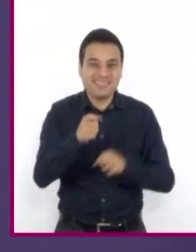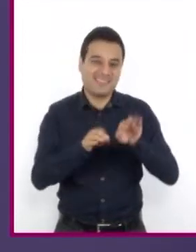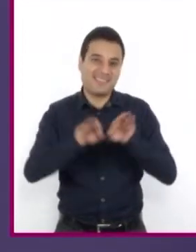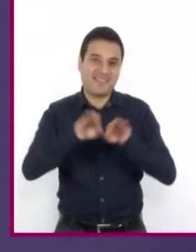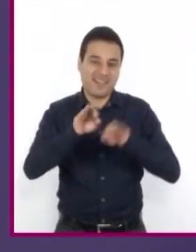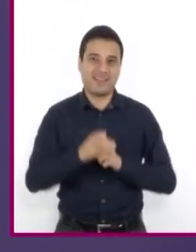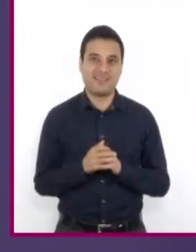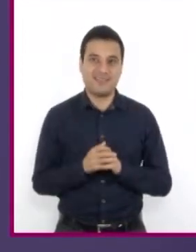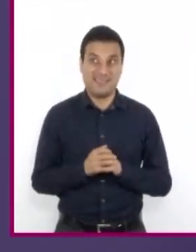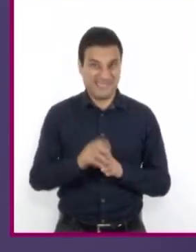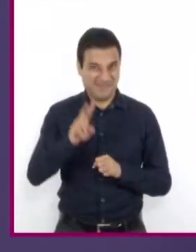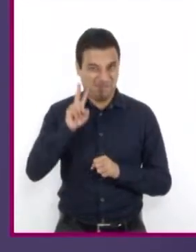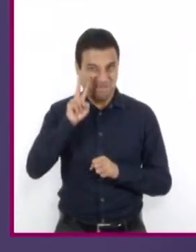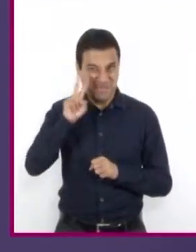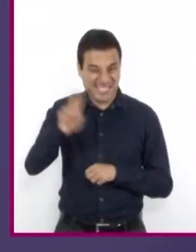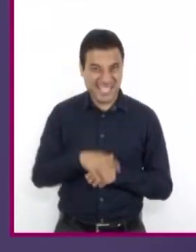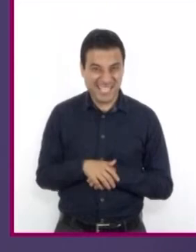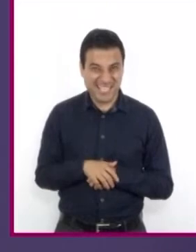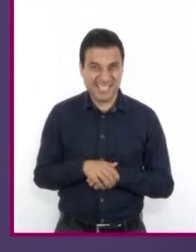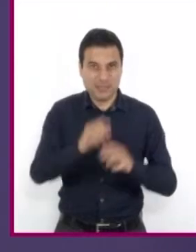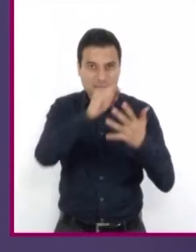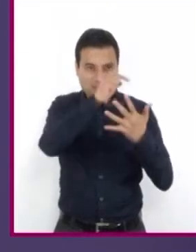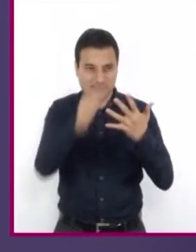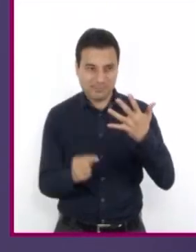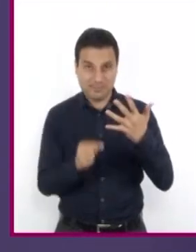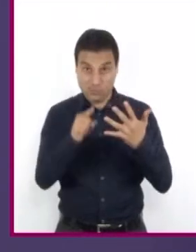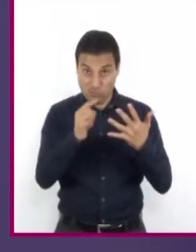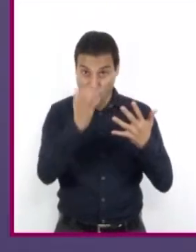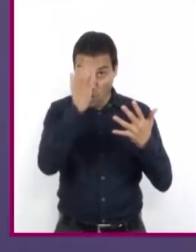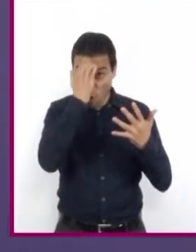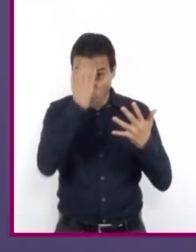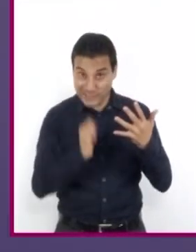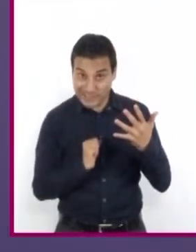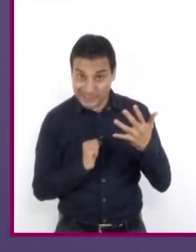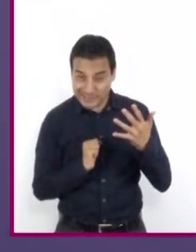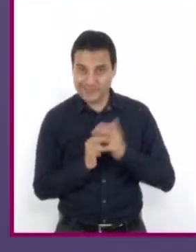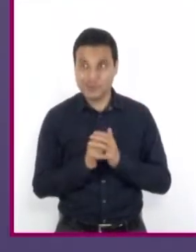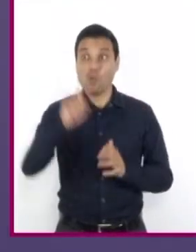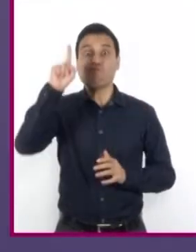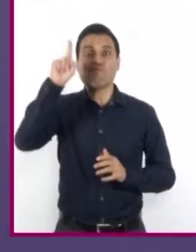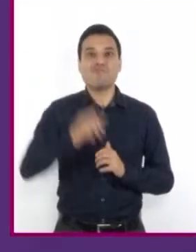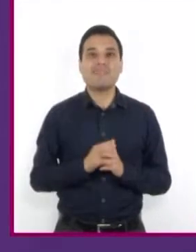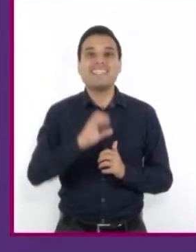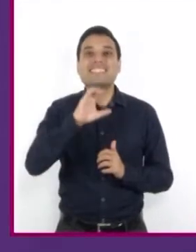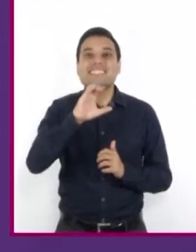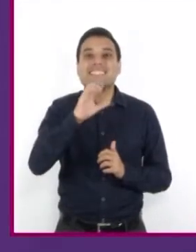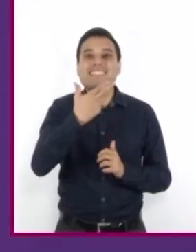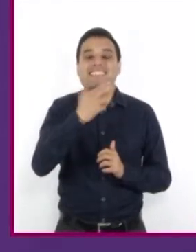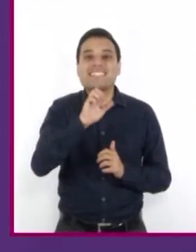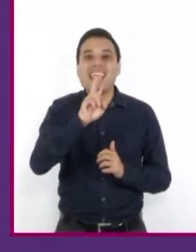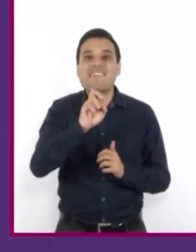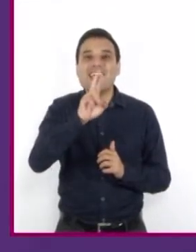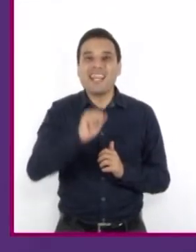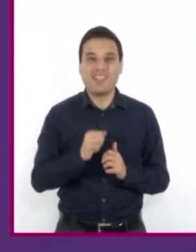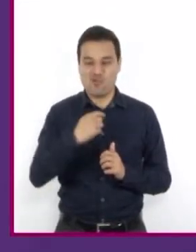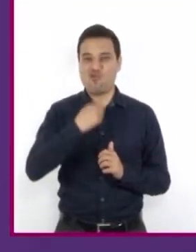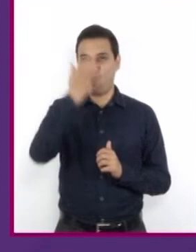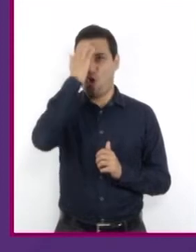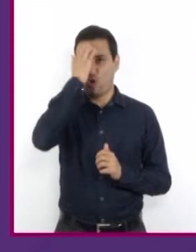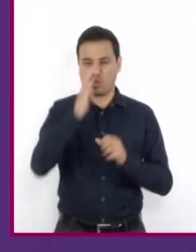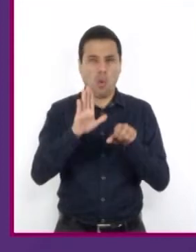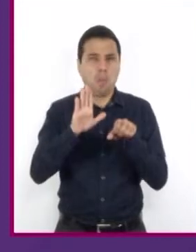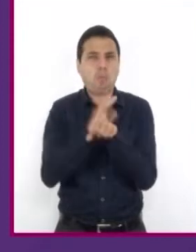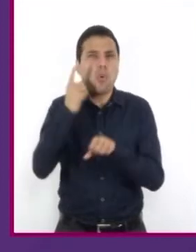frases que vieron en la imagen, ¿alguna se les hizo conocida? A mí, chévere. Es porque, aunque